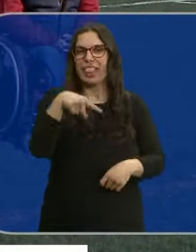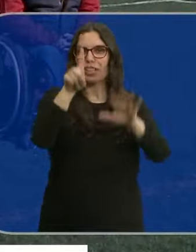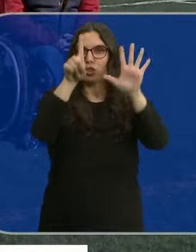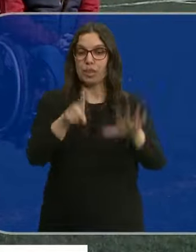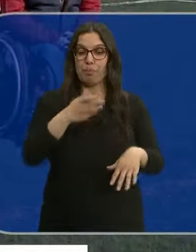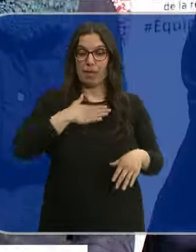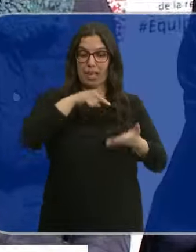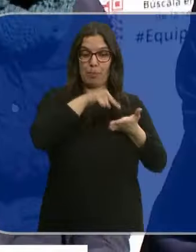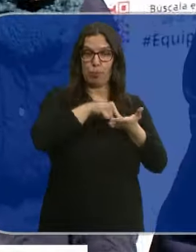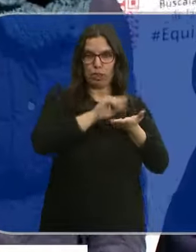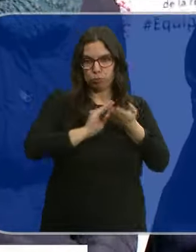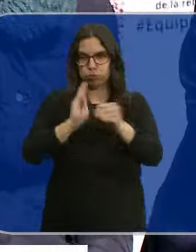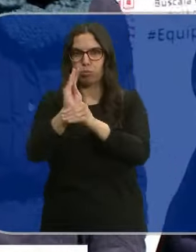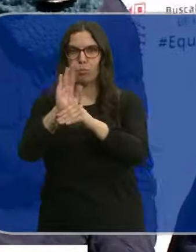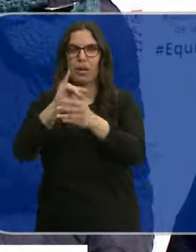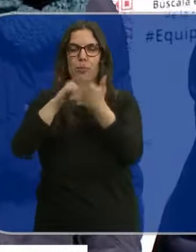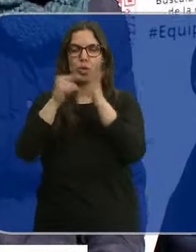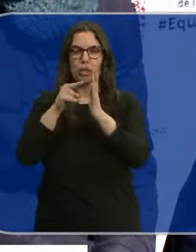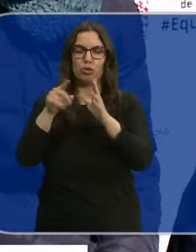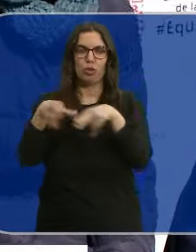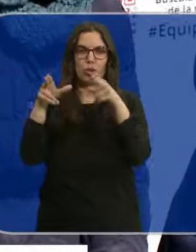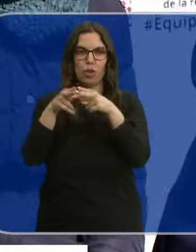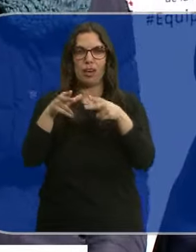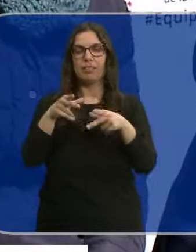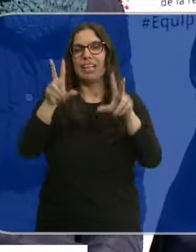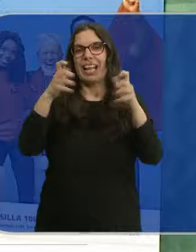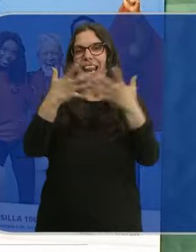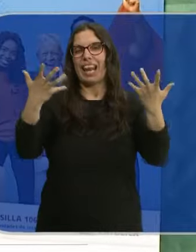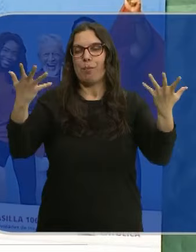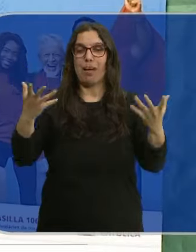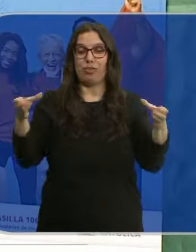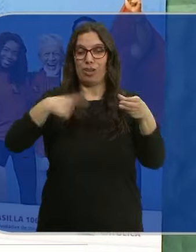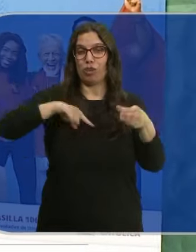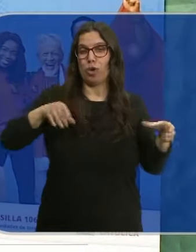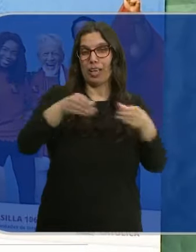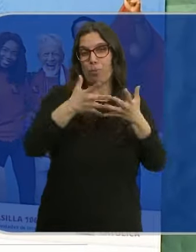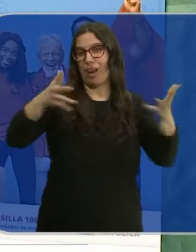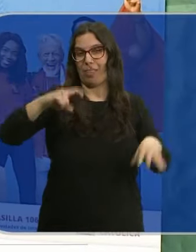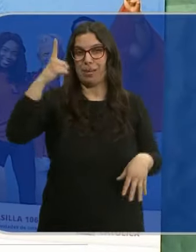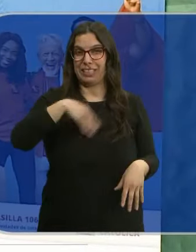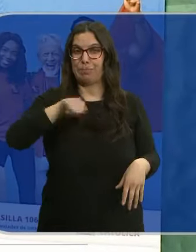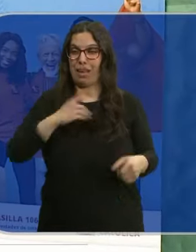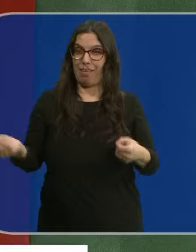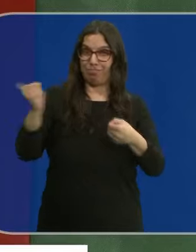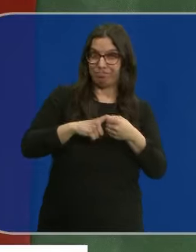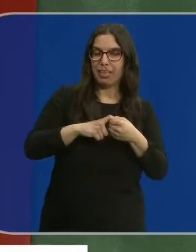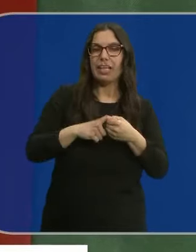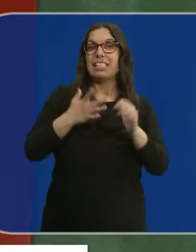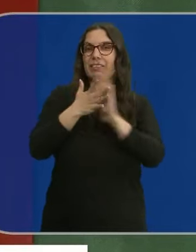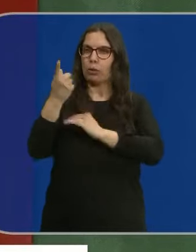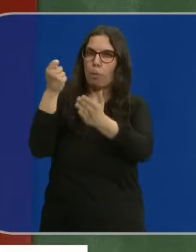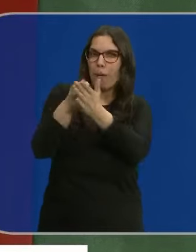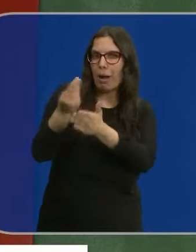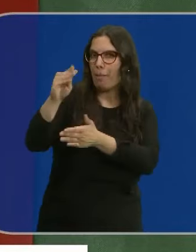impuestos se dedique a proyectos sociales. Con el lema ficha por el equipo más grande de España, recuerdan que este gesto no supone pagar más en la declaración